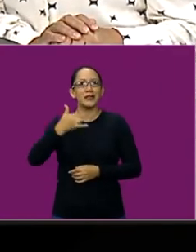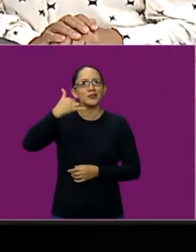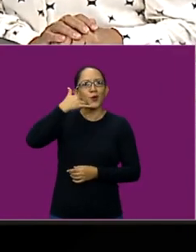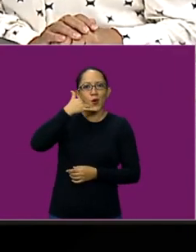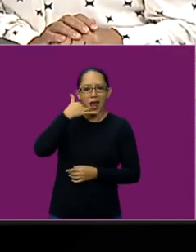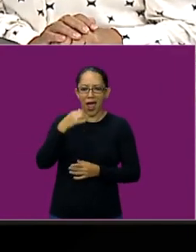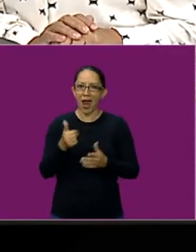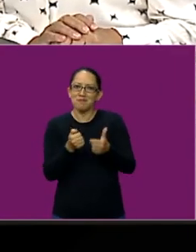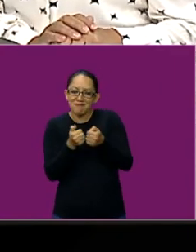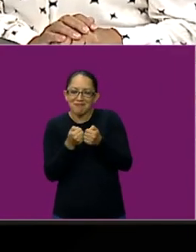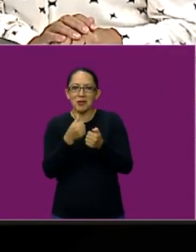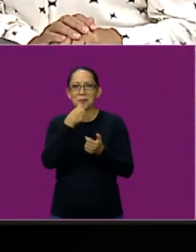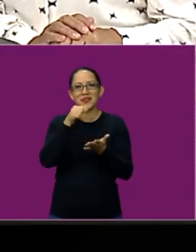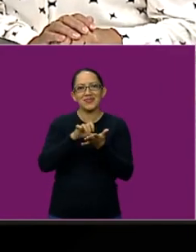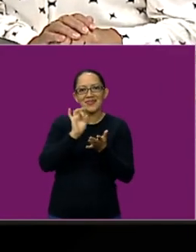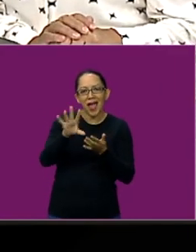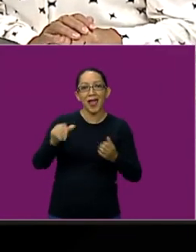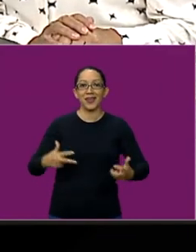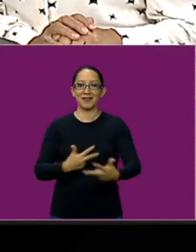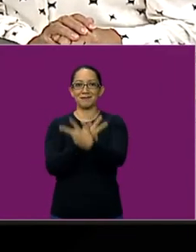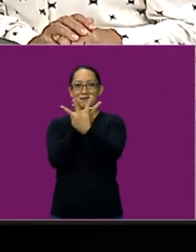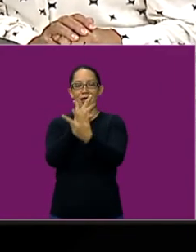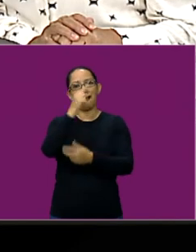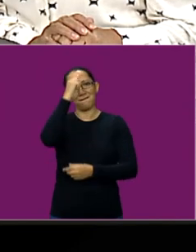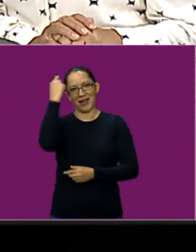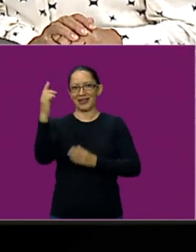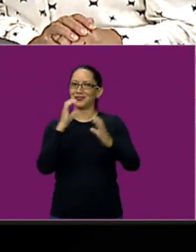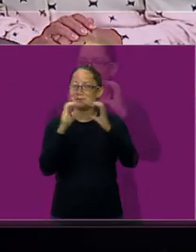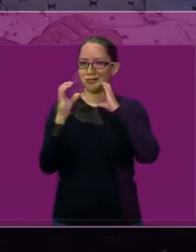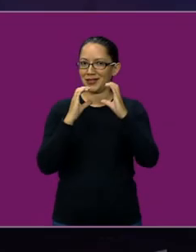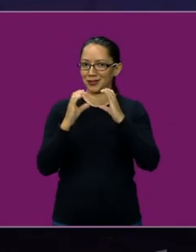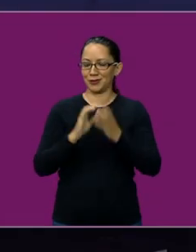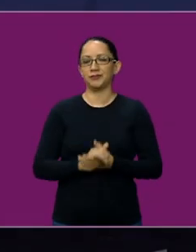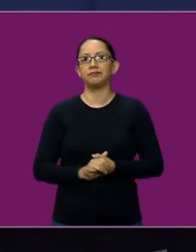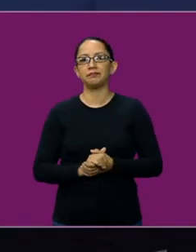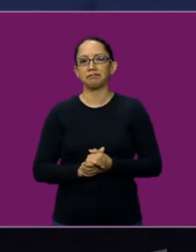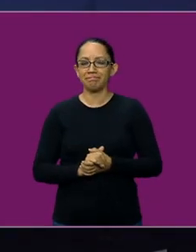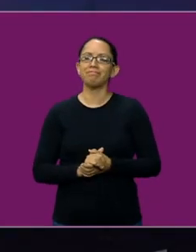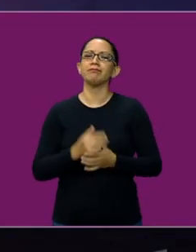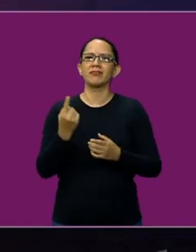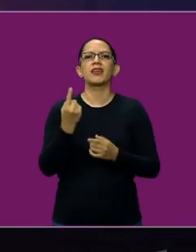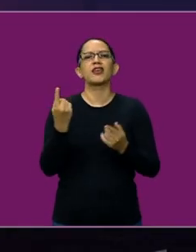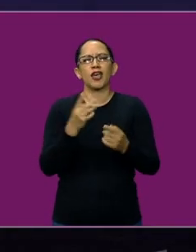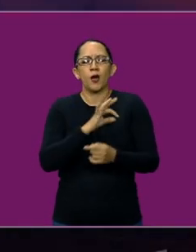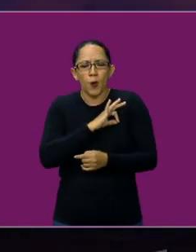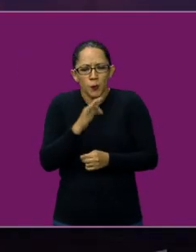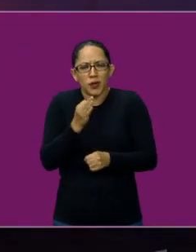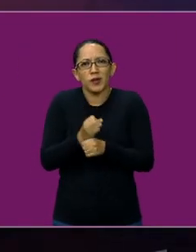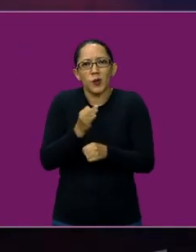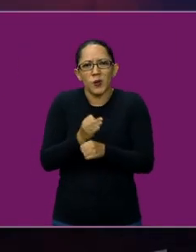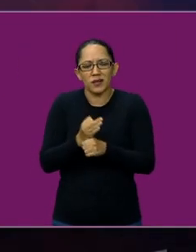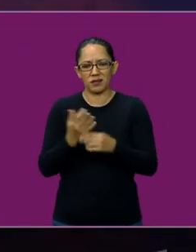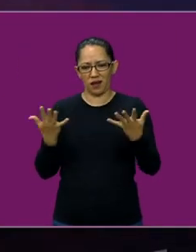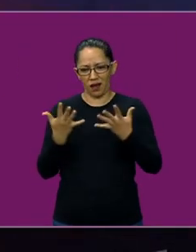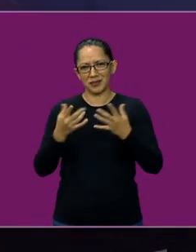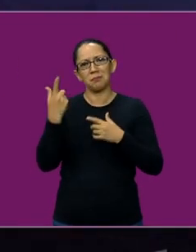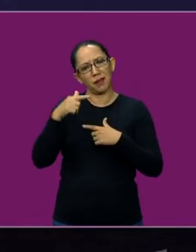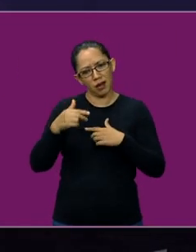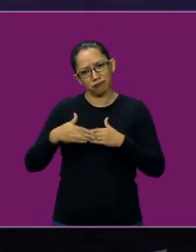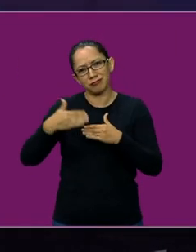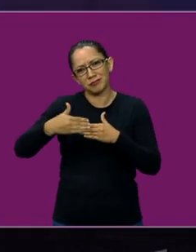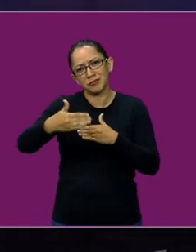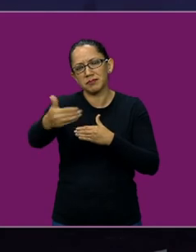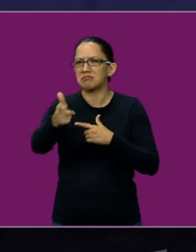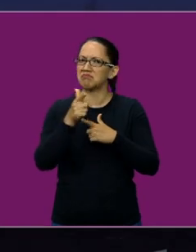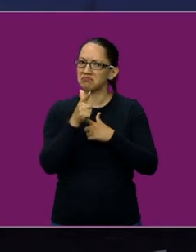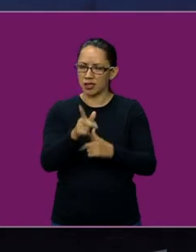lo que debemos tomar en cuenta, y con la invitación anticipada, Elvira y también a Denise, de seguir hablando de todos estos temas? Porque hoy